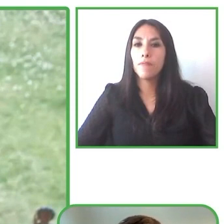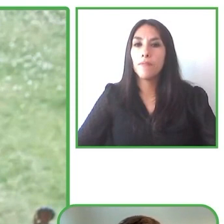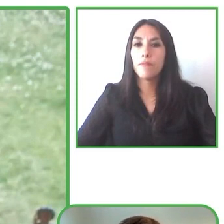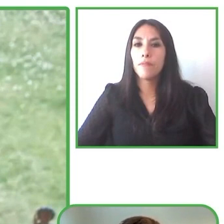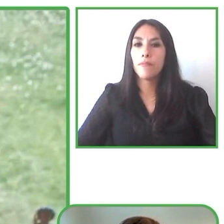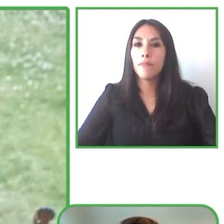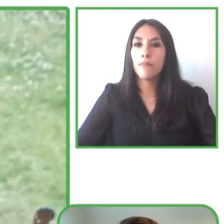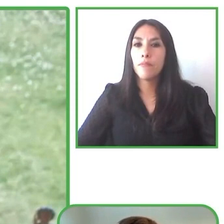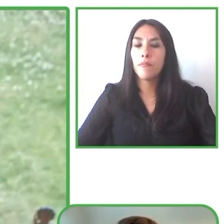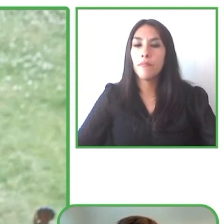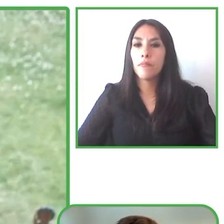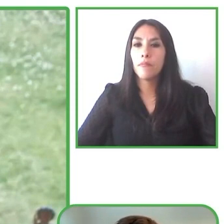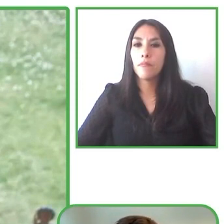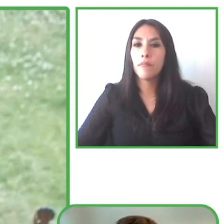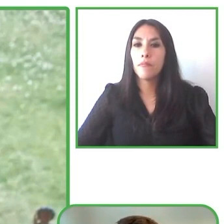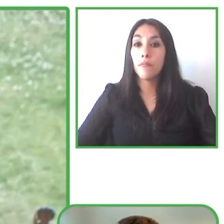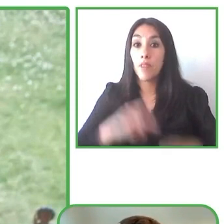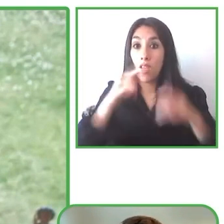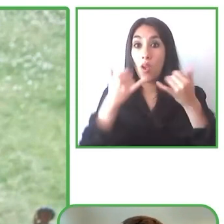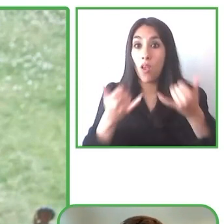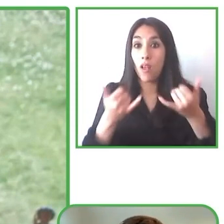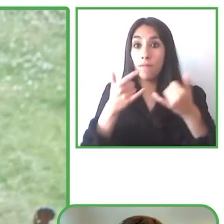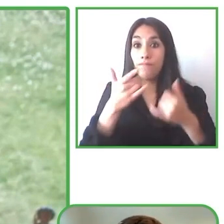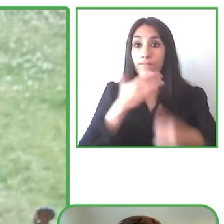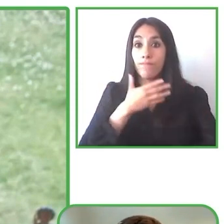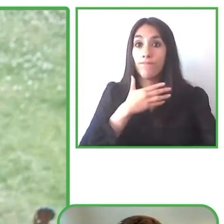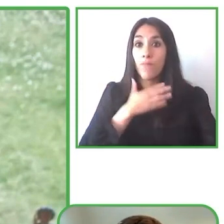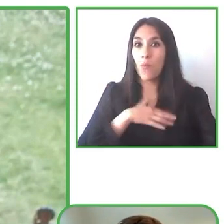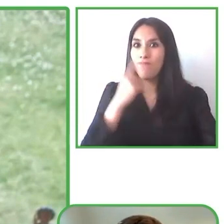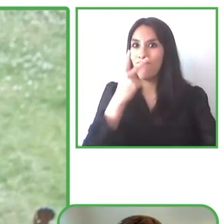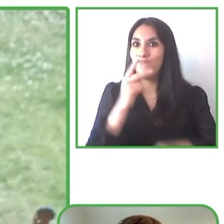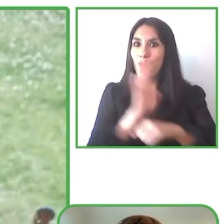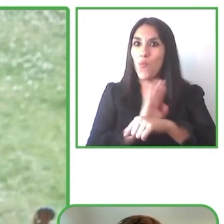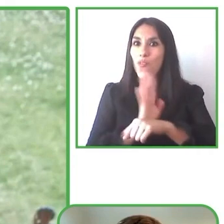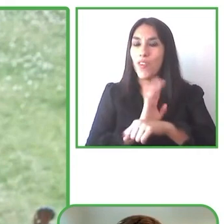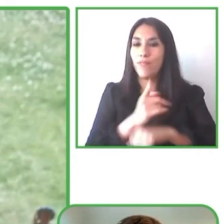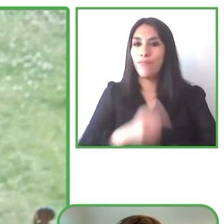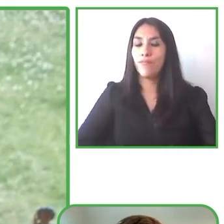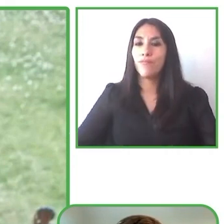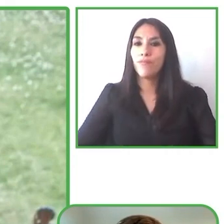que lo disfrutaron y cualquier pregunta por favor que me contacten